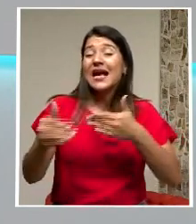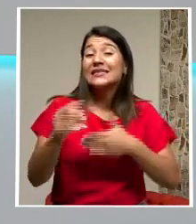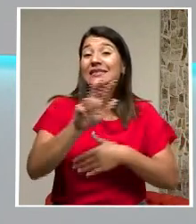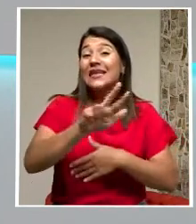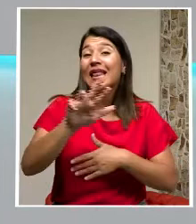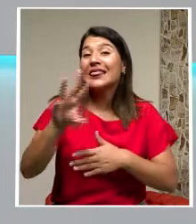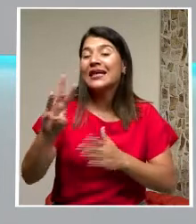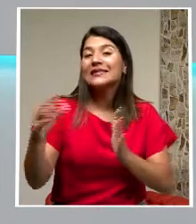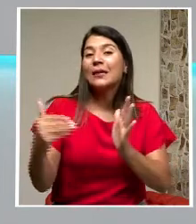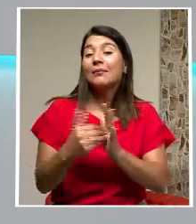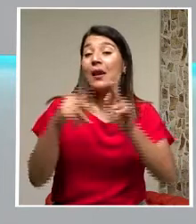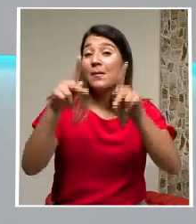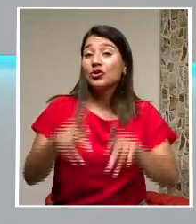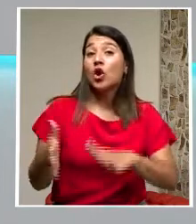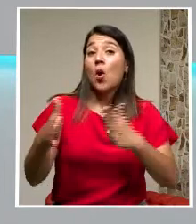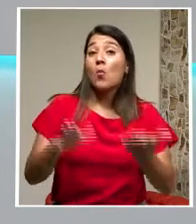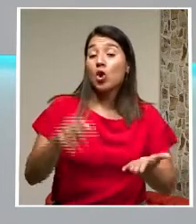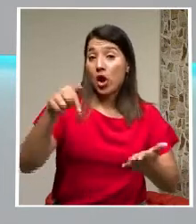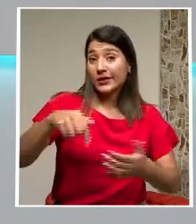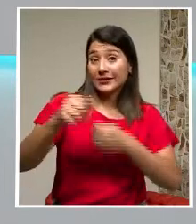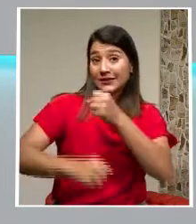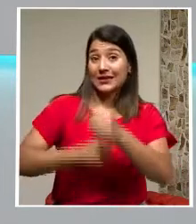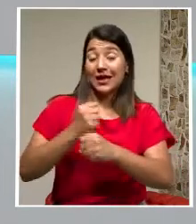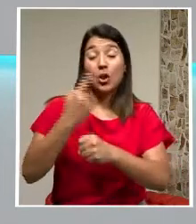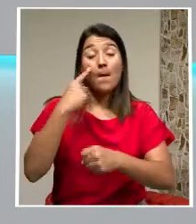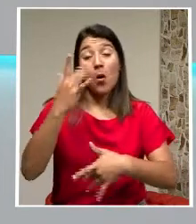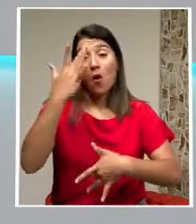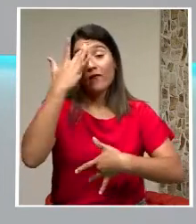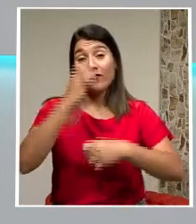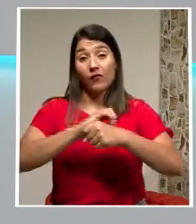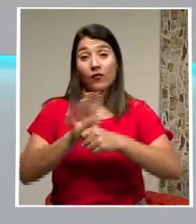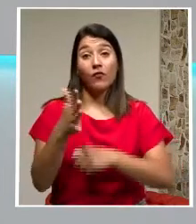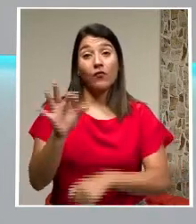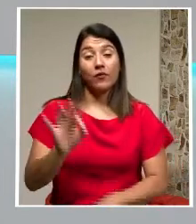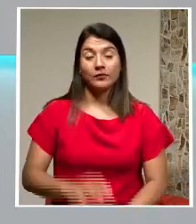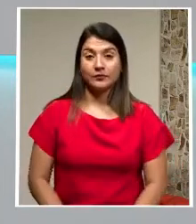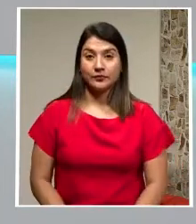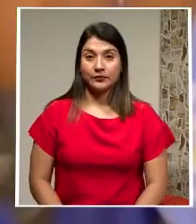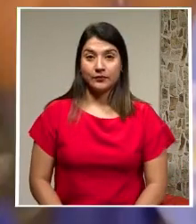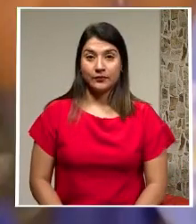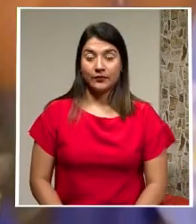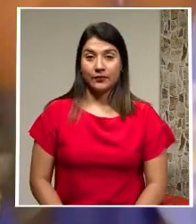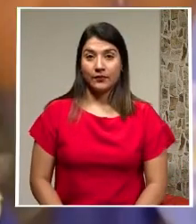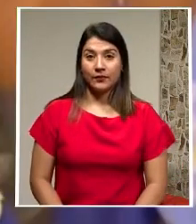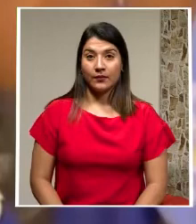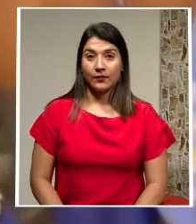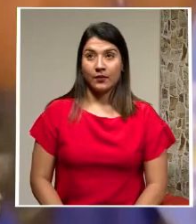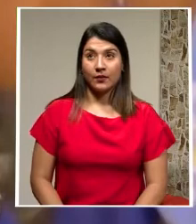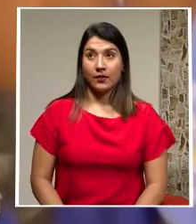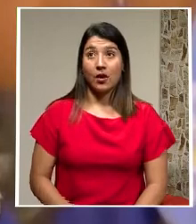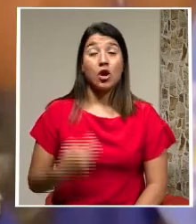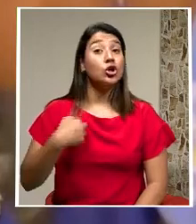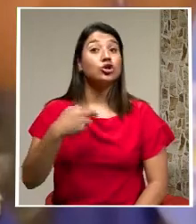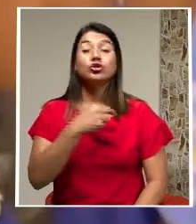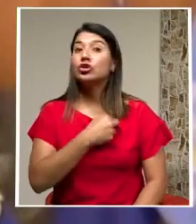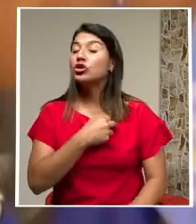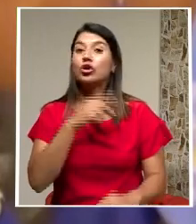Personas Murieron Este año Por la enfermedad De tanto No podemos